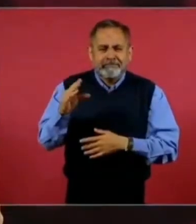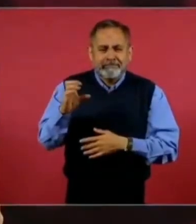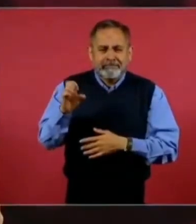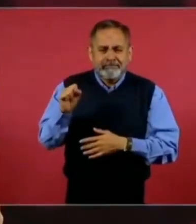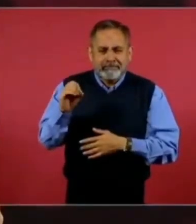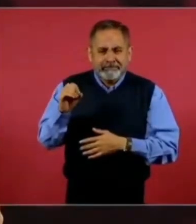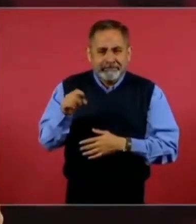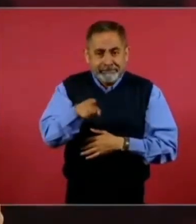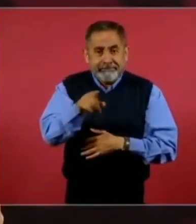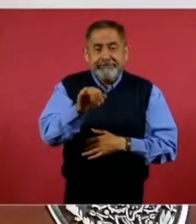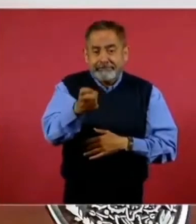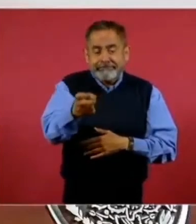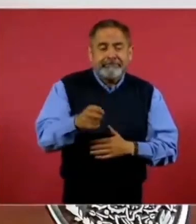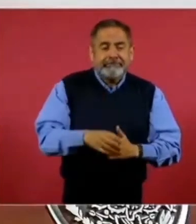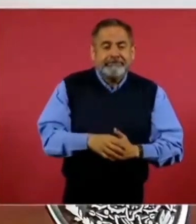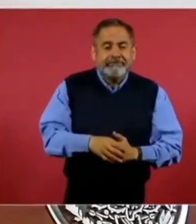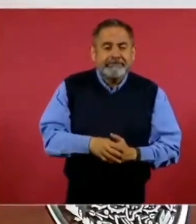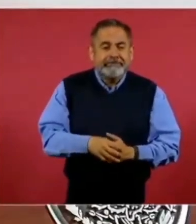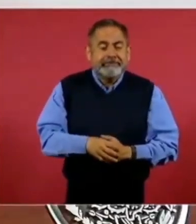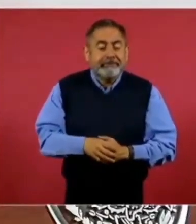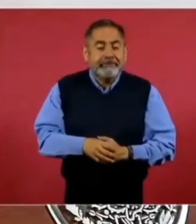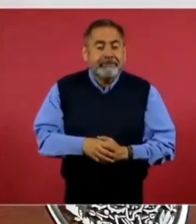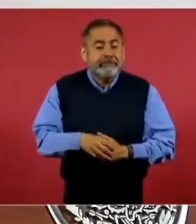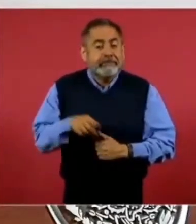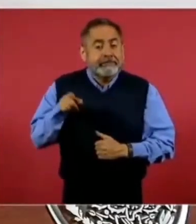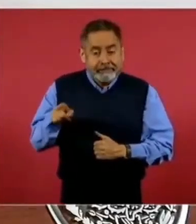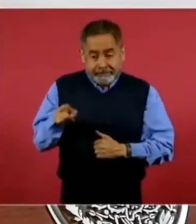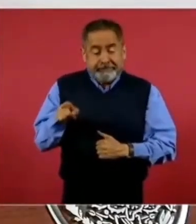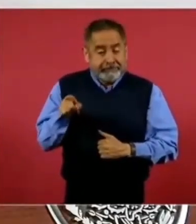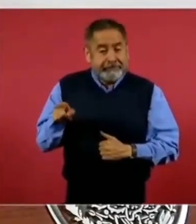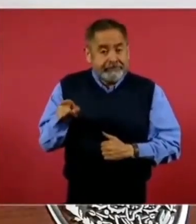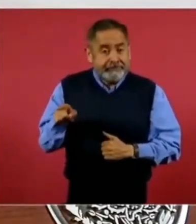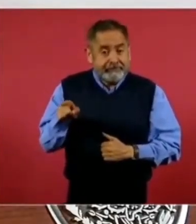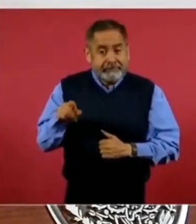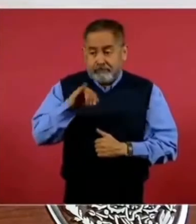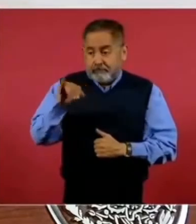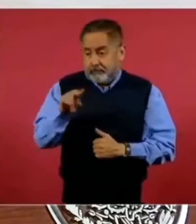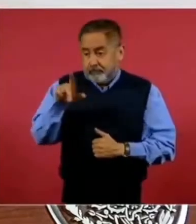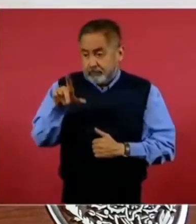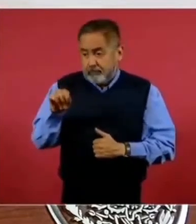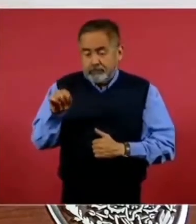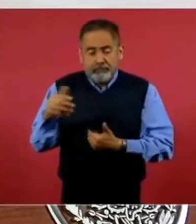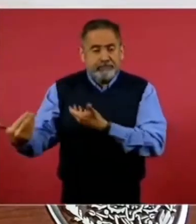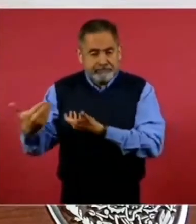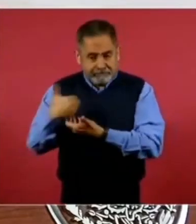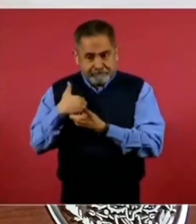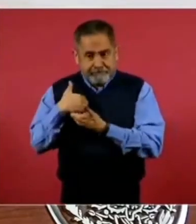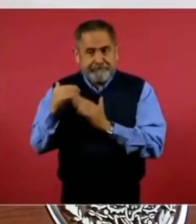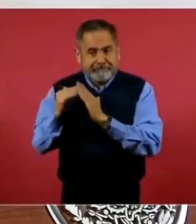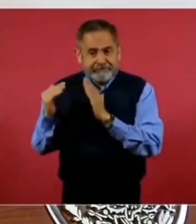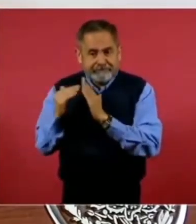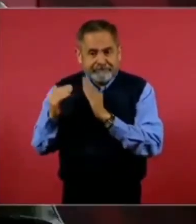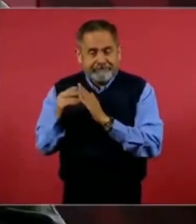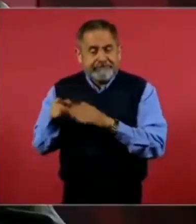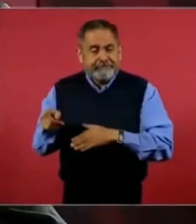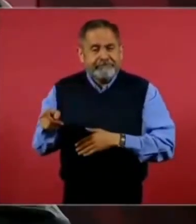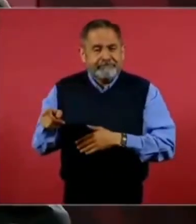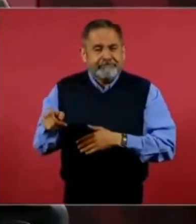Sí, entonces él va a mi casa, éramos